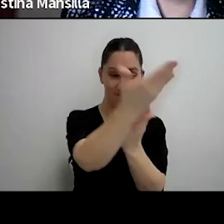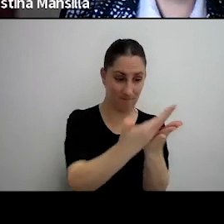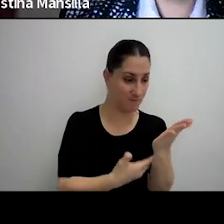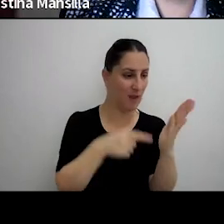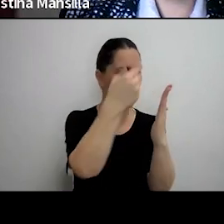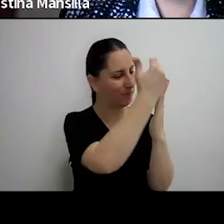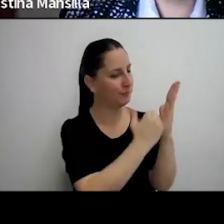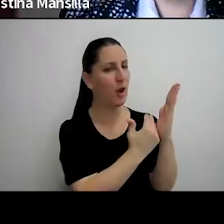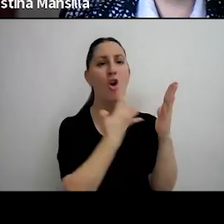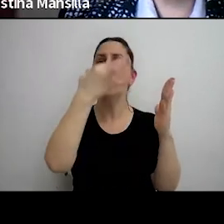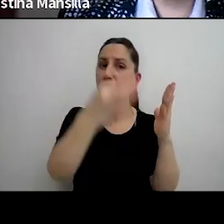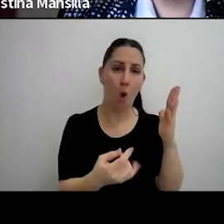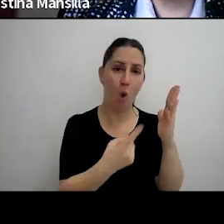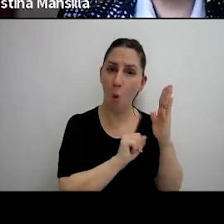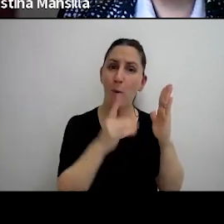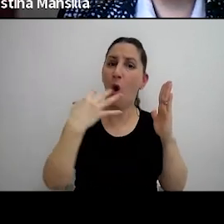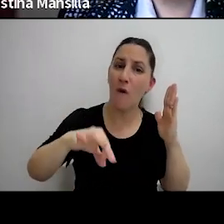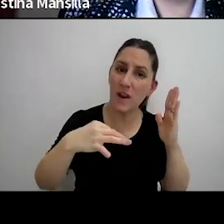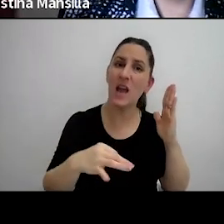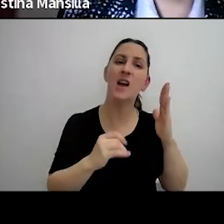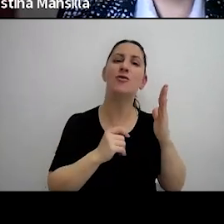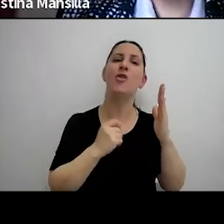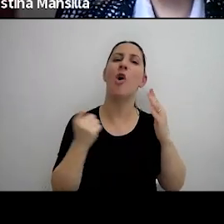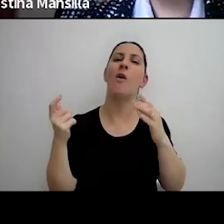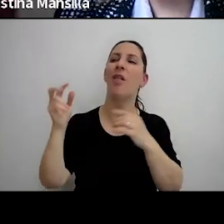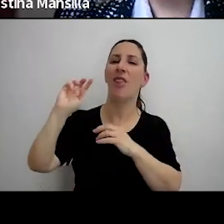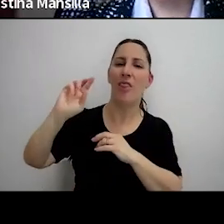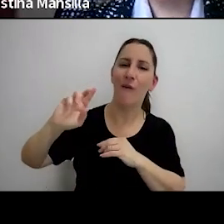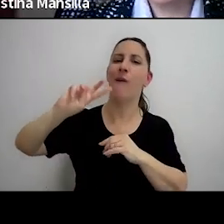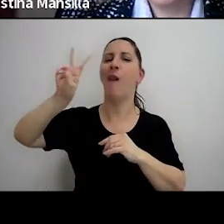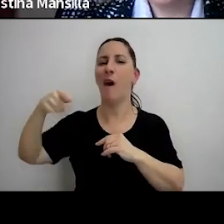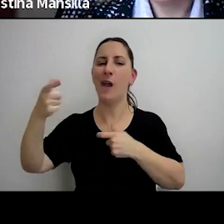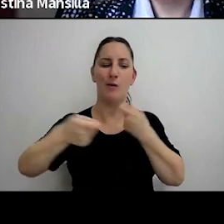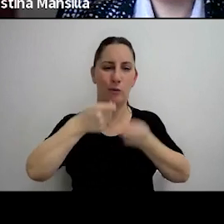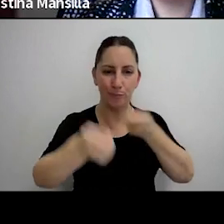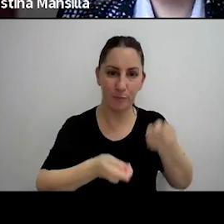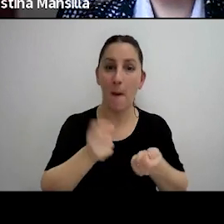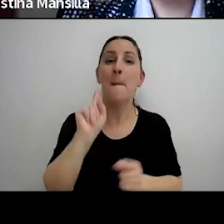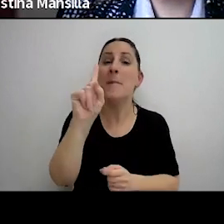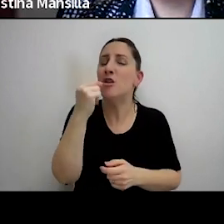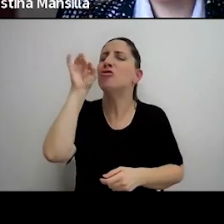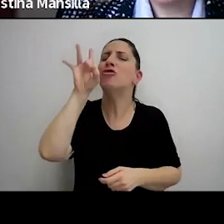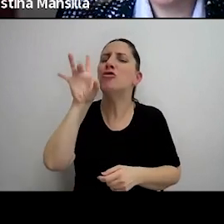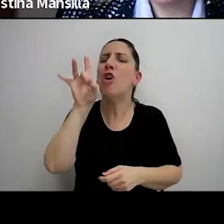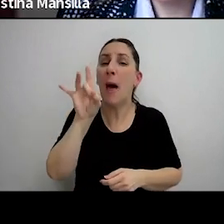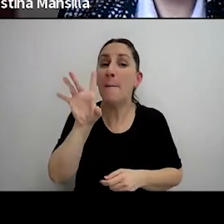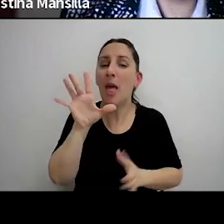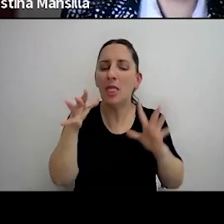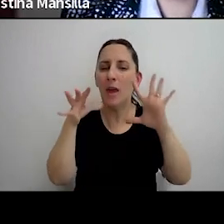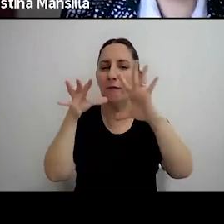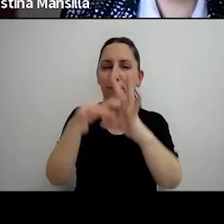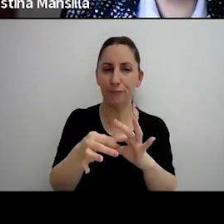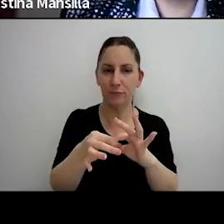a la obligación de ingresar y liquidar divisas, pero únicamente, aclaro, únicamente vinculadas